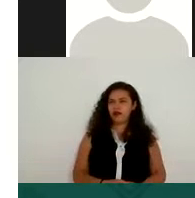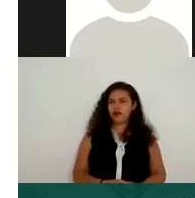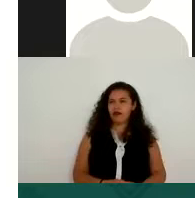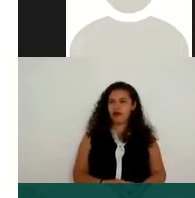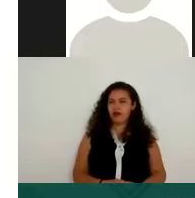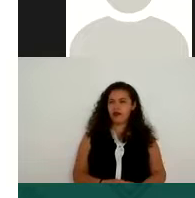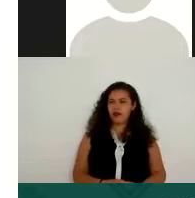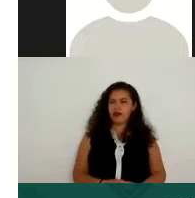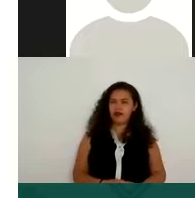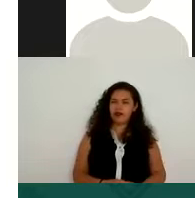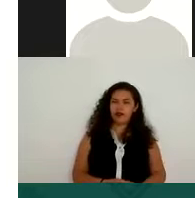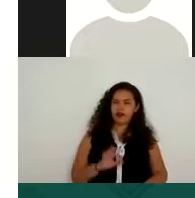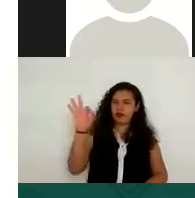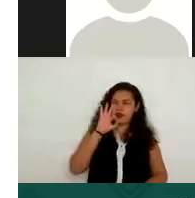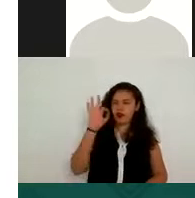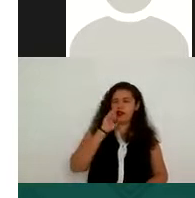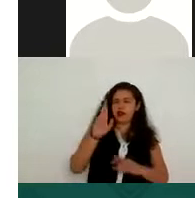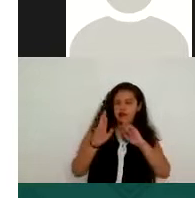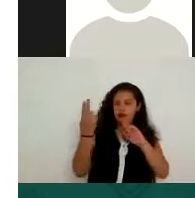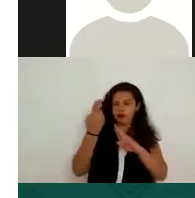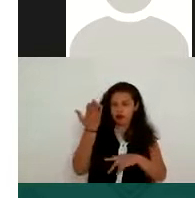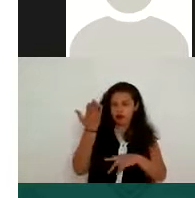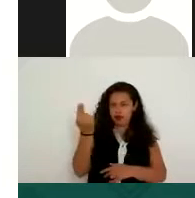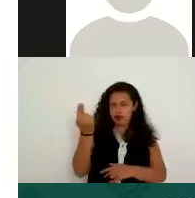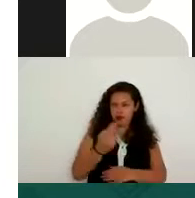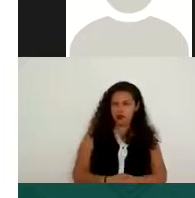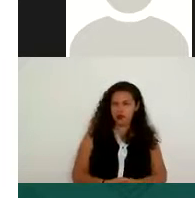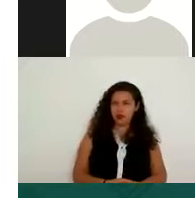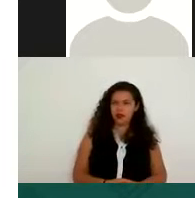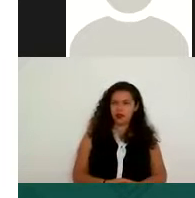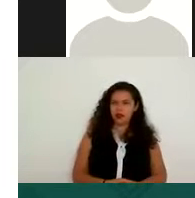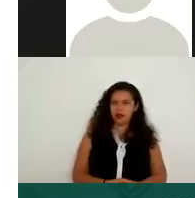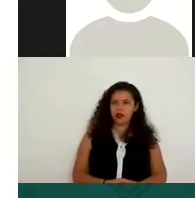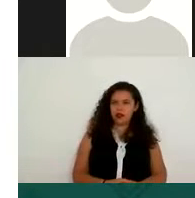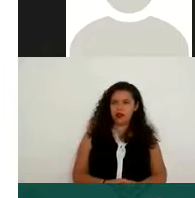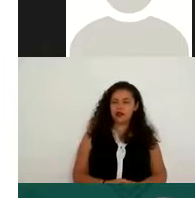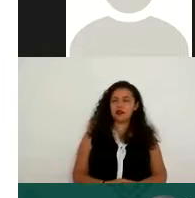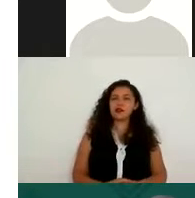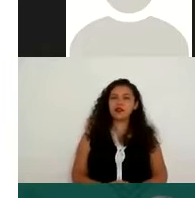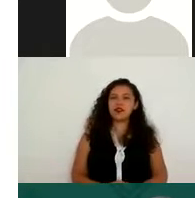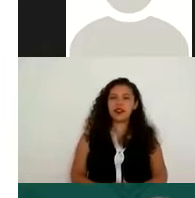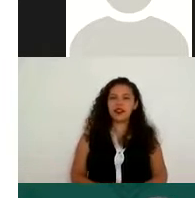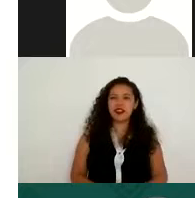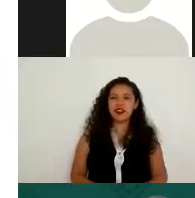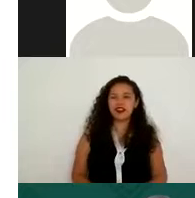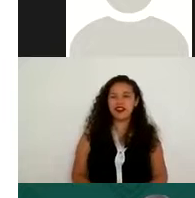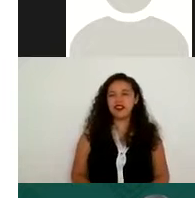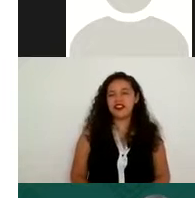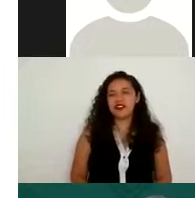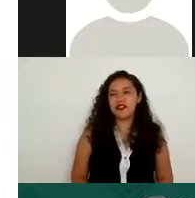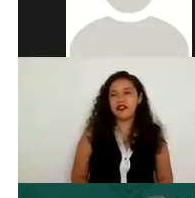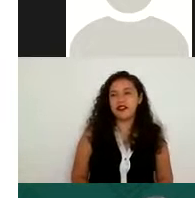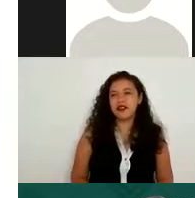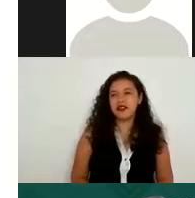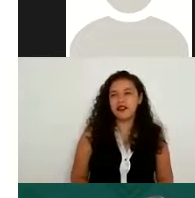o la que recibe. Porque esto va a incidir posteriormente a nuestro concepto que hemos visto que va a los algunos anteriores,